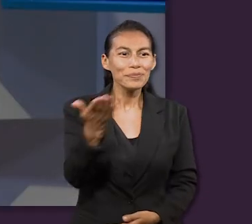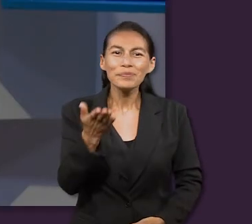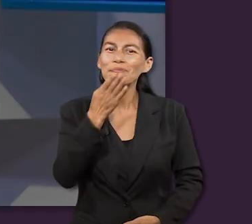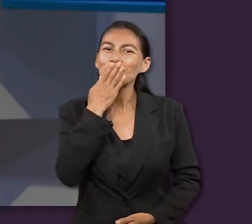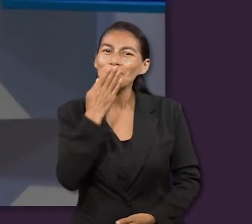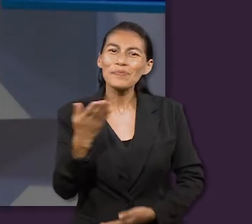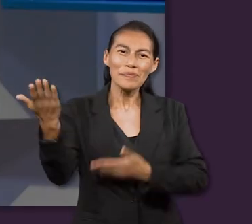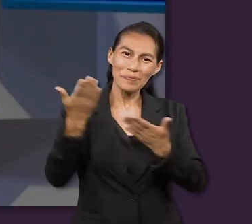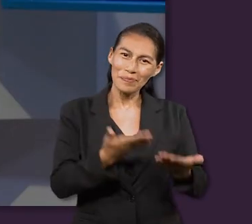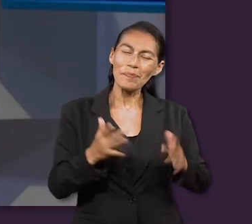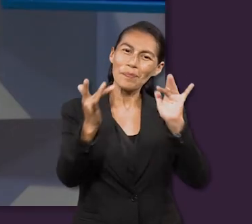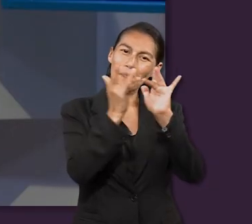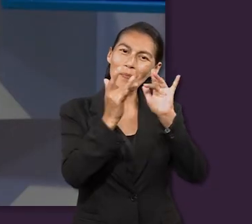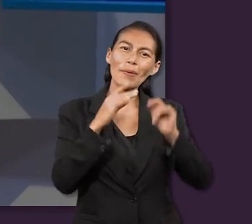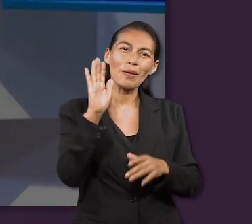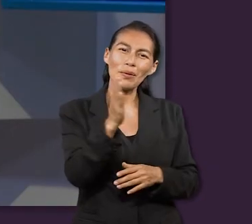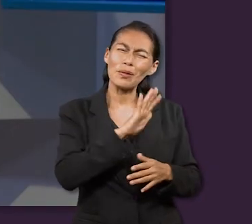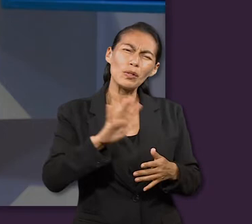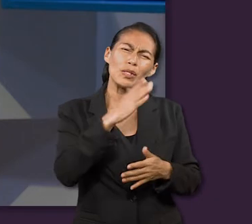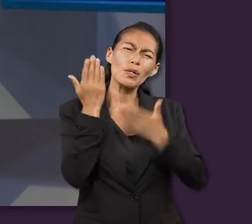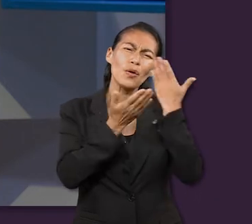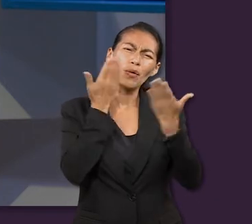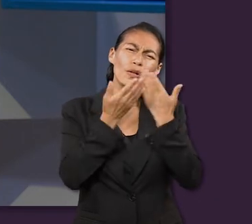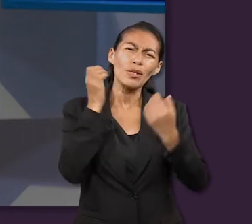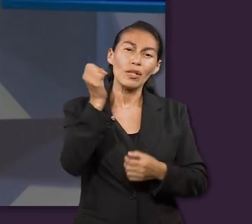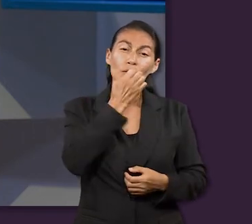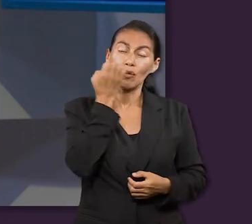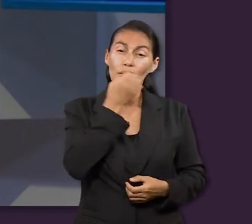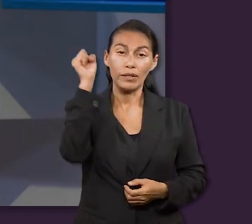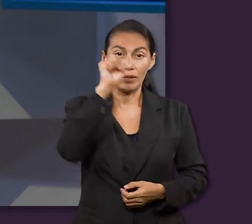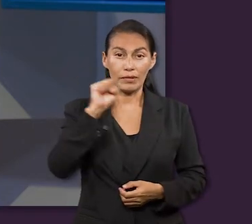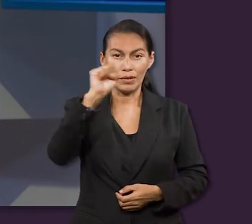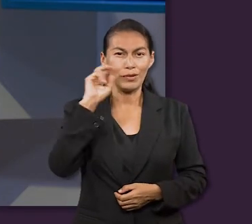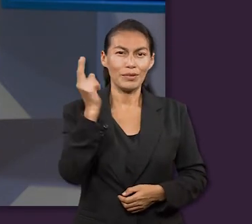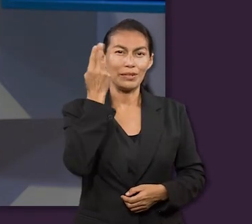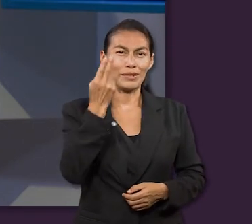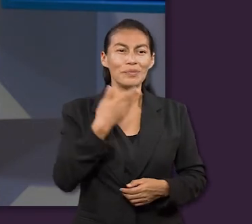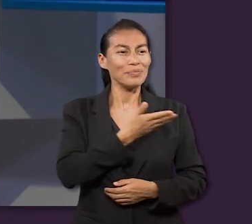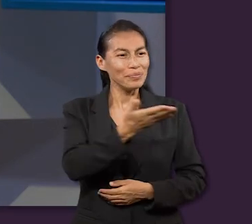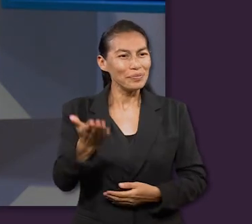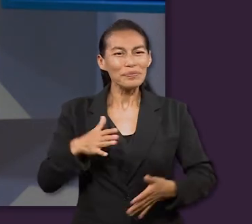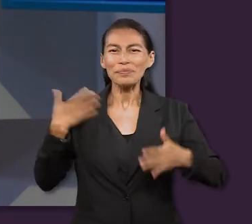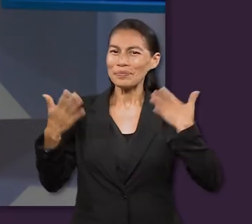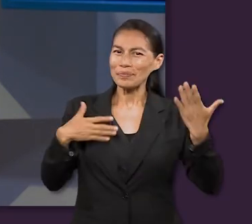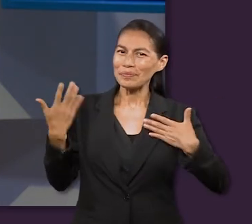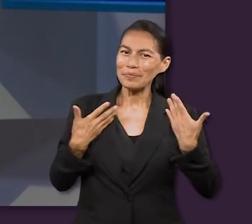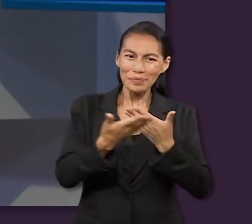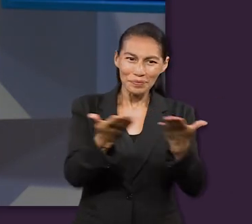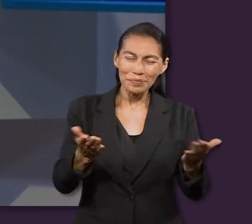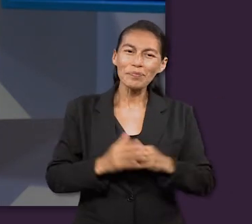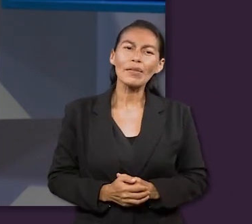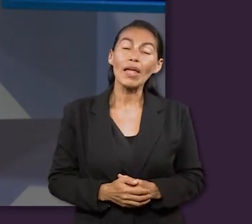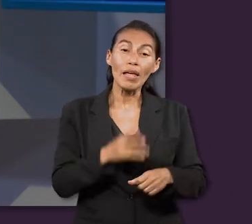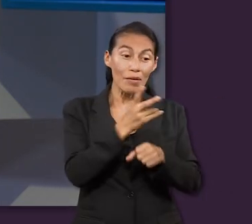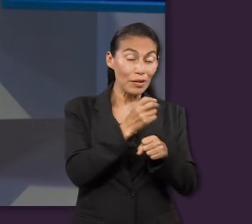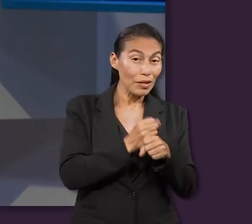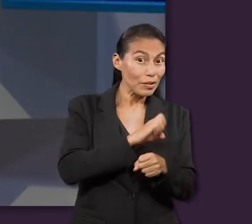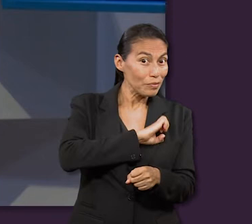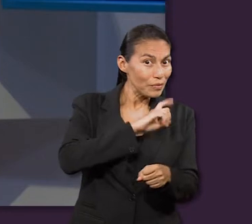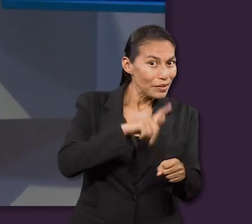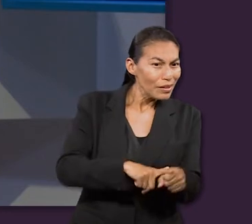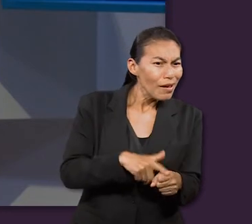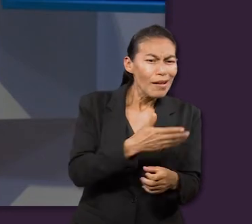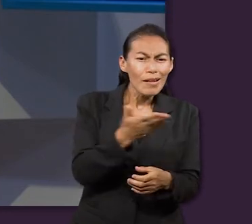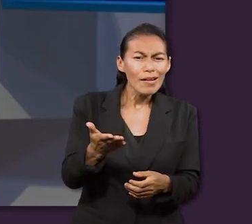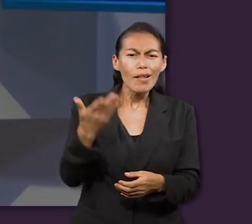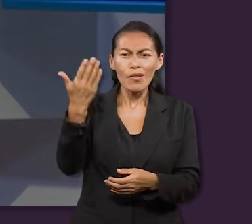Bienvenidos a su programa Escuela Sabática Universitaria. Estamos muy contentos de estar con ustedes y el día de hoy tenemos algunos invitados